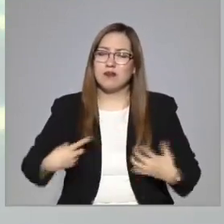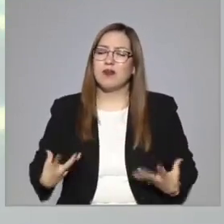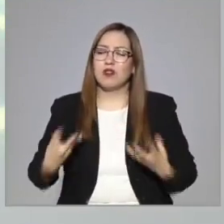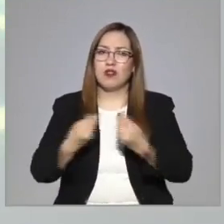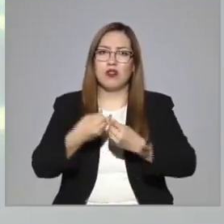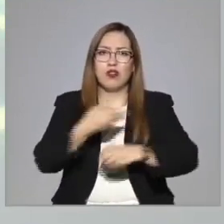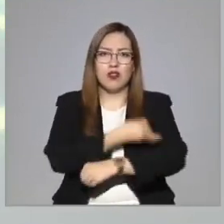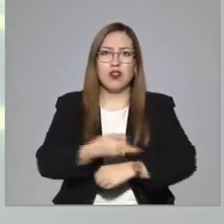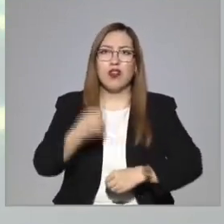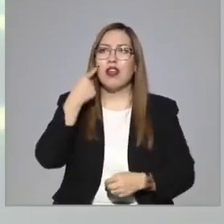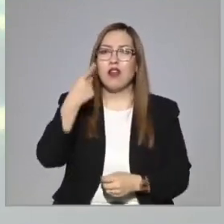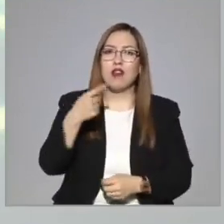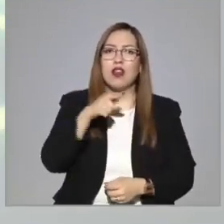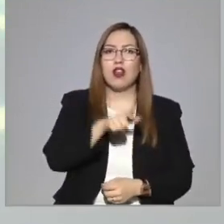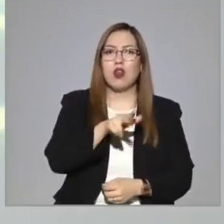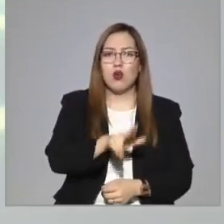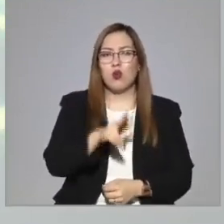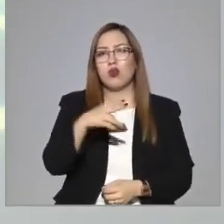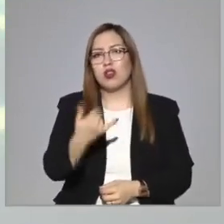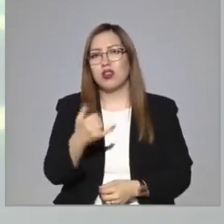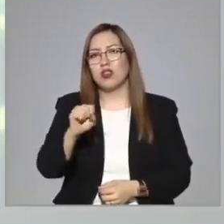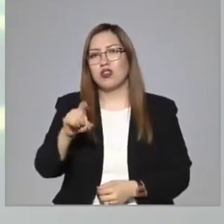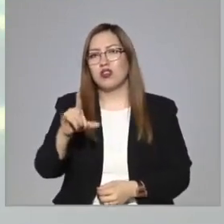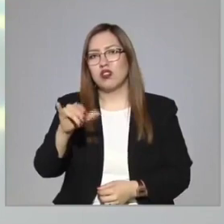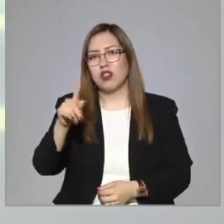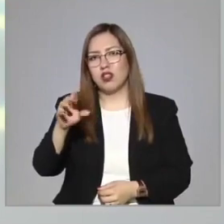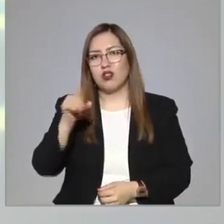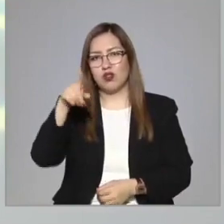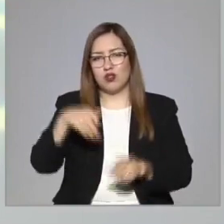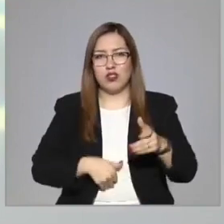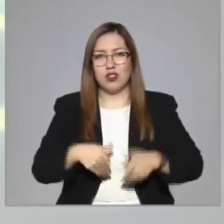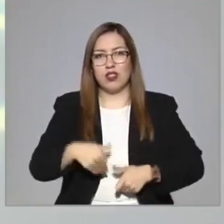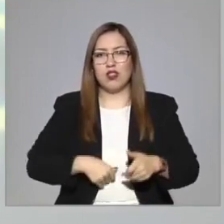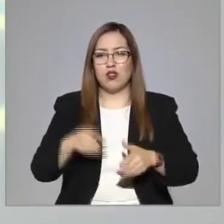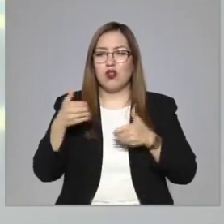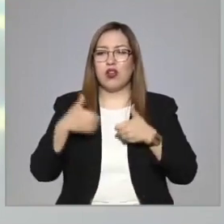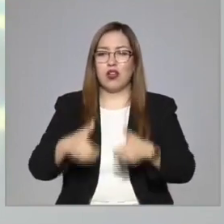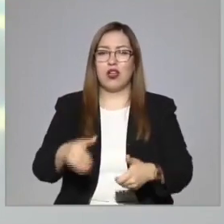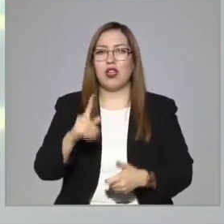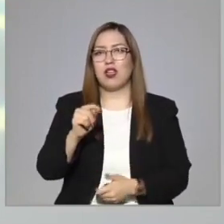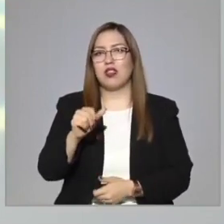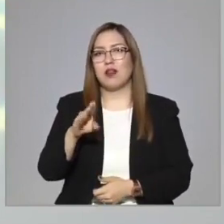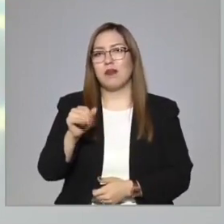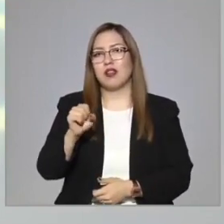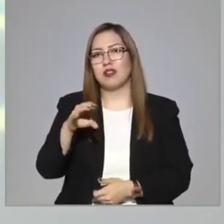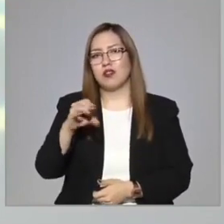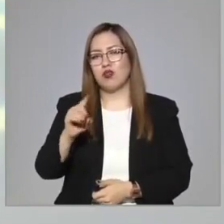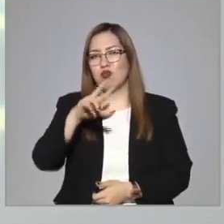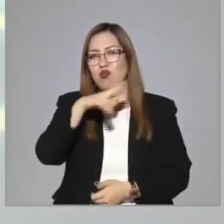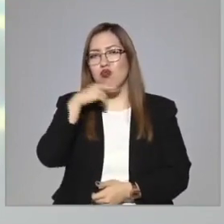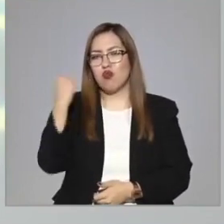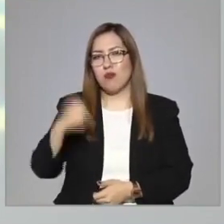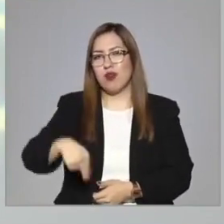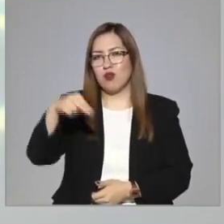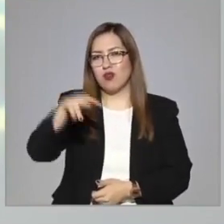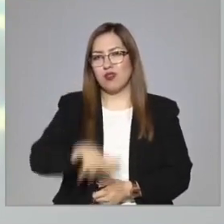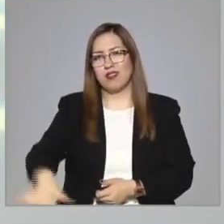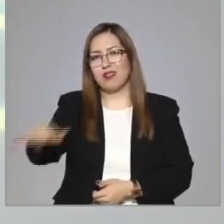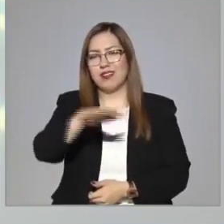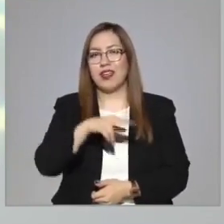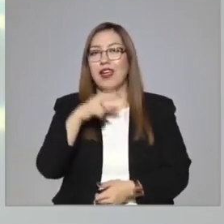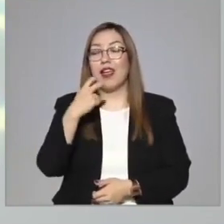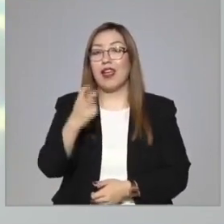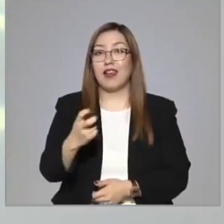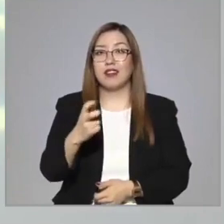Luis Solito, los sábados y los domingos a las 12.30 en la teatrería que está ahí en la calle de Tabasco, en la colonia Roma Norte, y es de esas obras para que